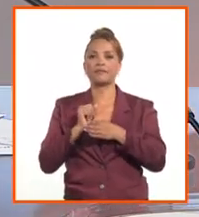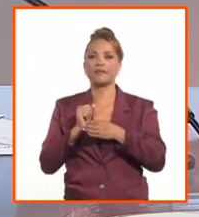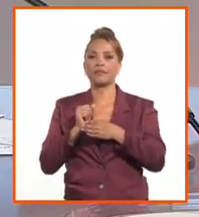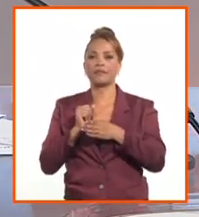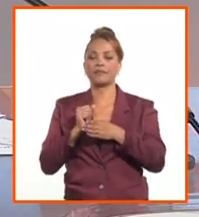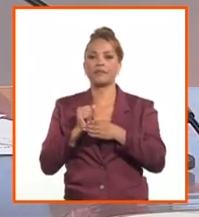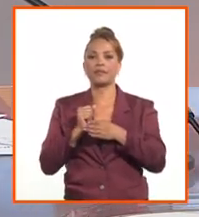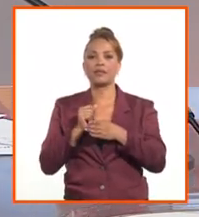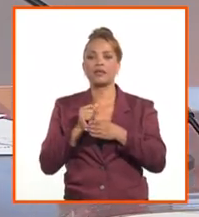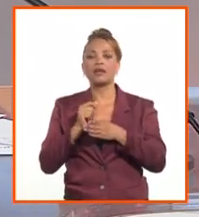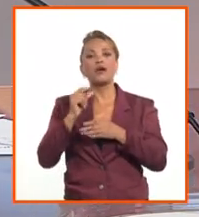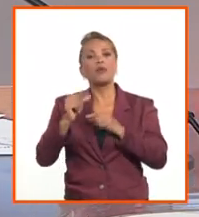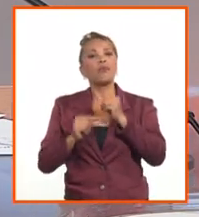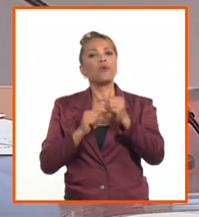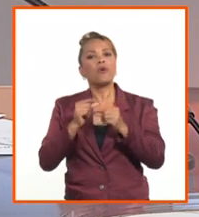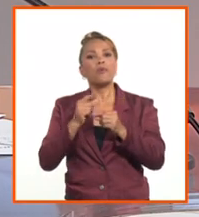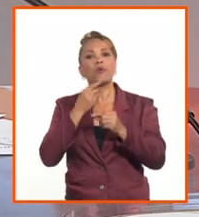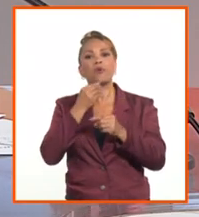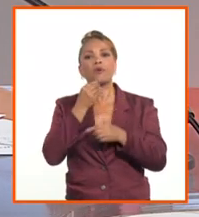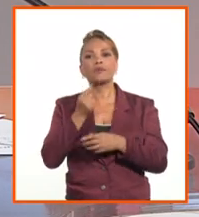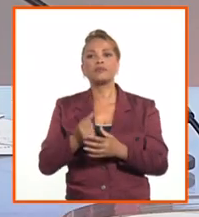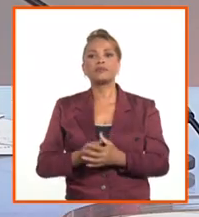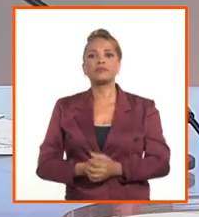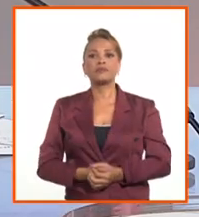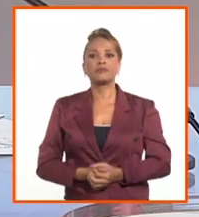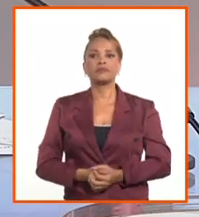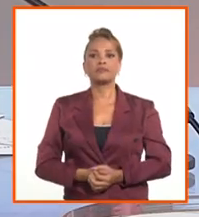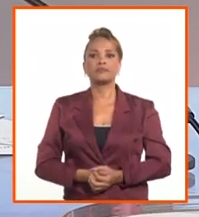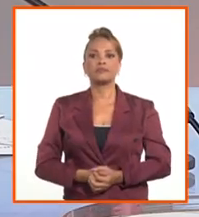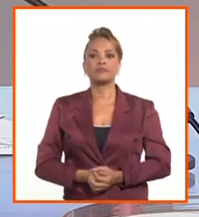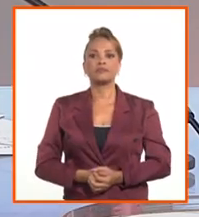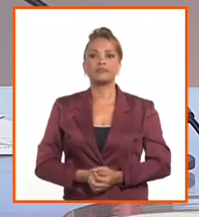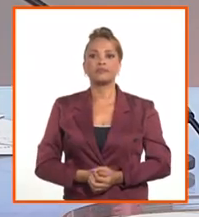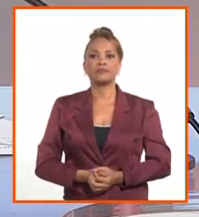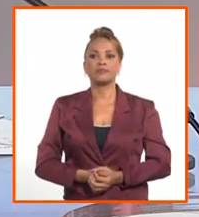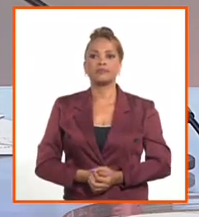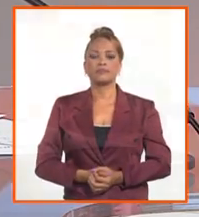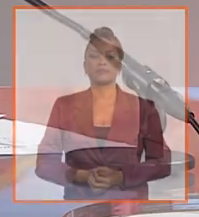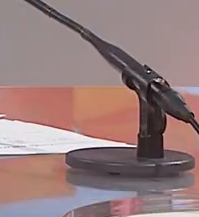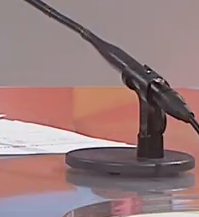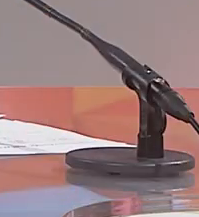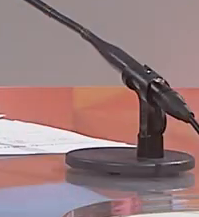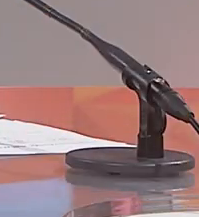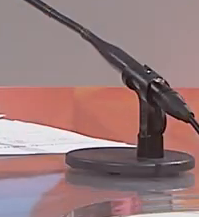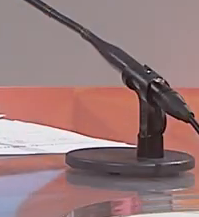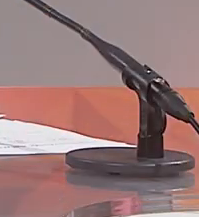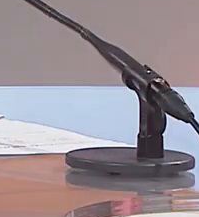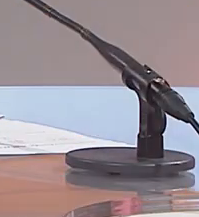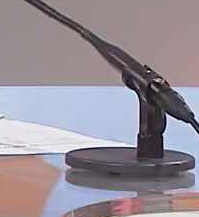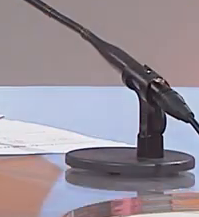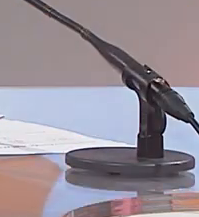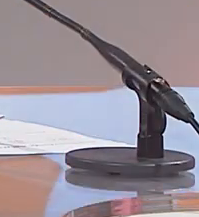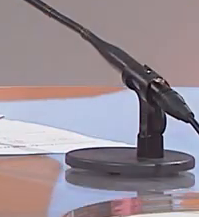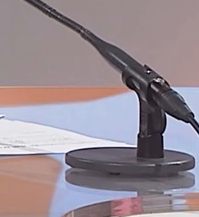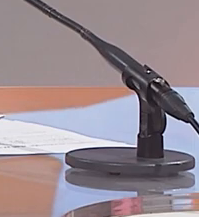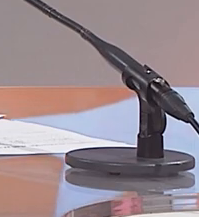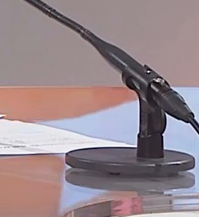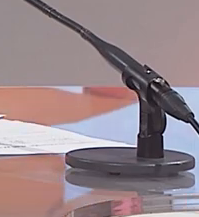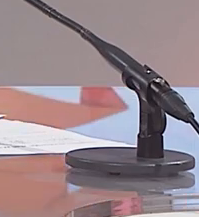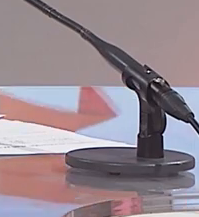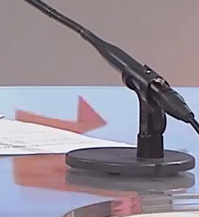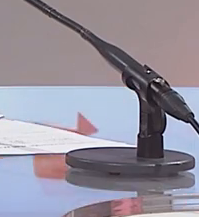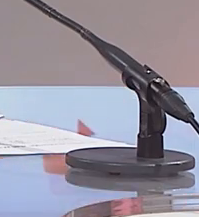a permitir que las personas no estén muy interesadas en Hacer menos estimulante. ¿Por qué? ¿Y explicamos por qué? Bueno, porque sabemos que